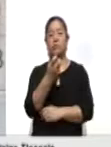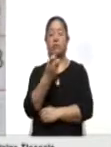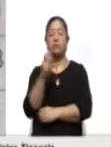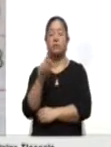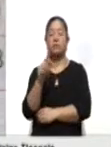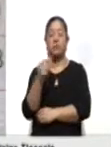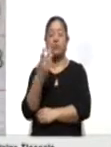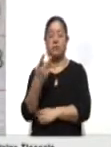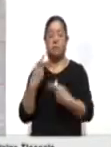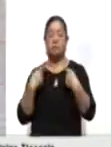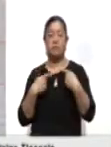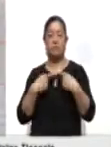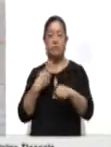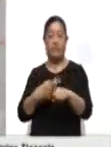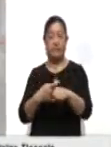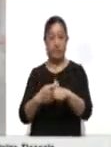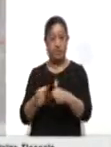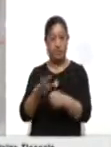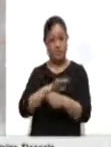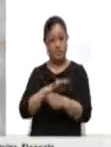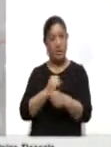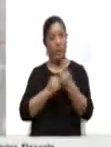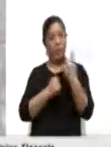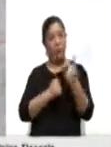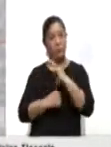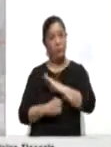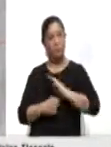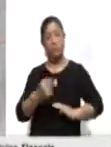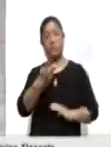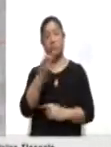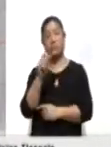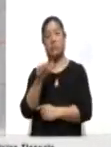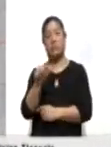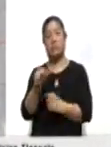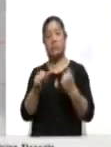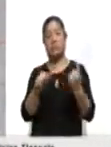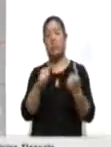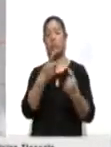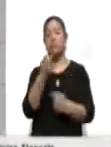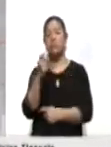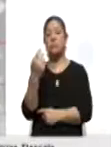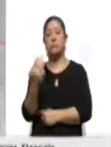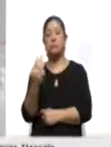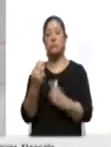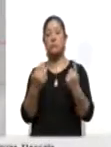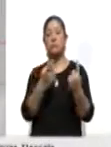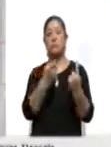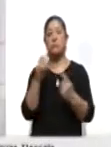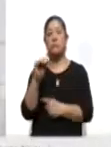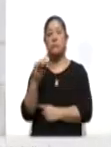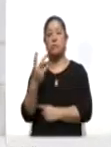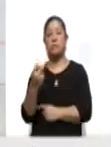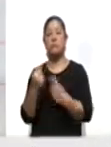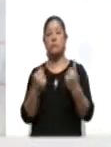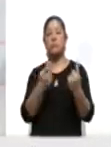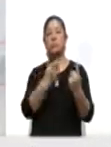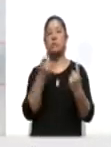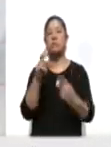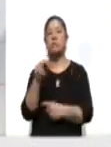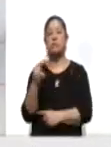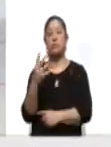Xalostoc 273, Tepeyanco 216, Nativitas 203, Amahac 192,